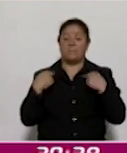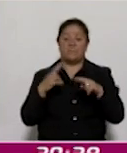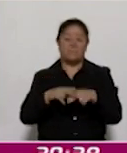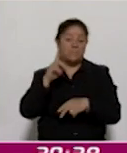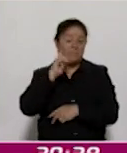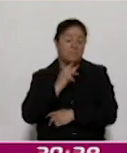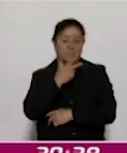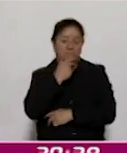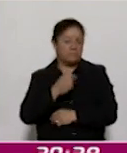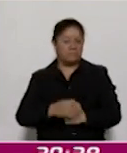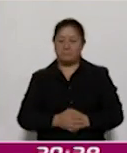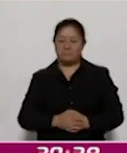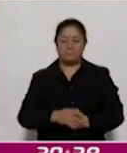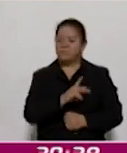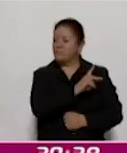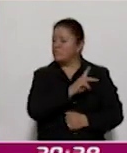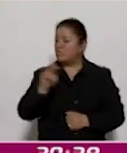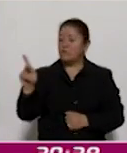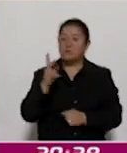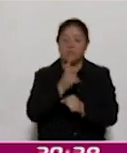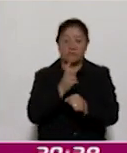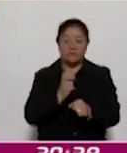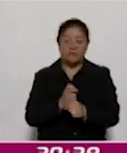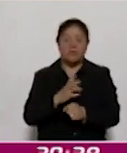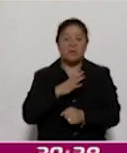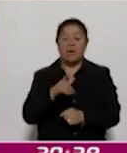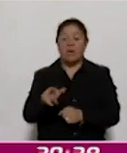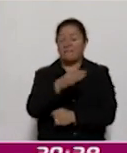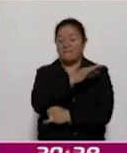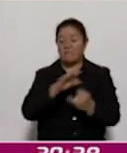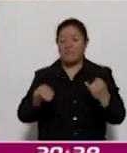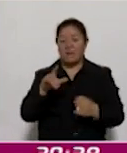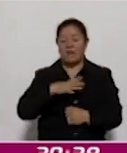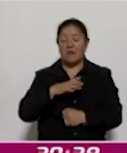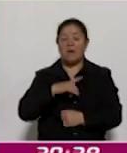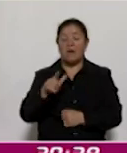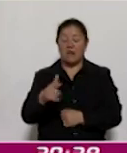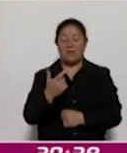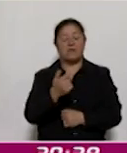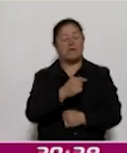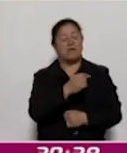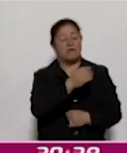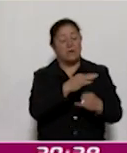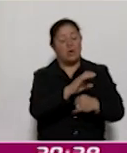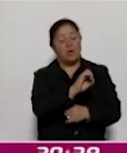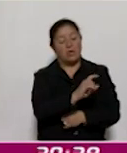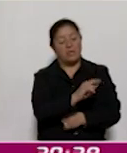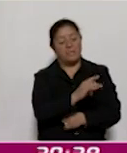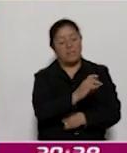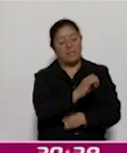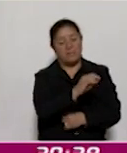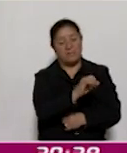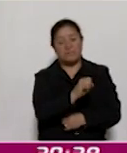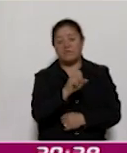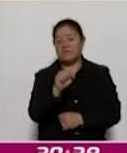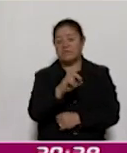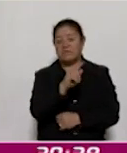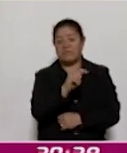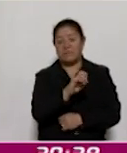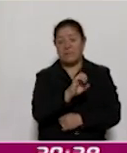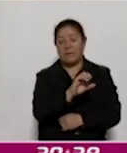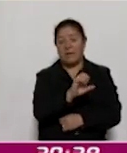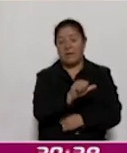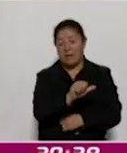Están invitados toda la sociedad, tenemos la gran final de las Olimpiadas de STEAM, es una metodología activa dentro